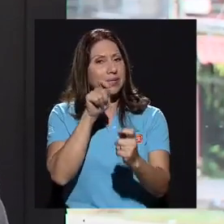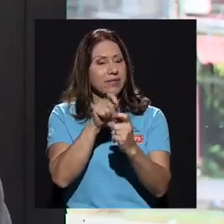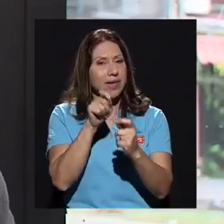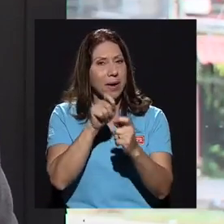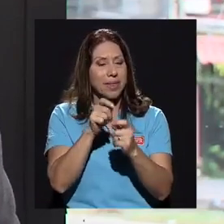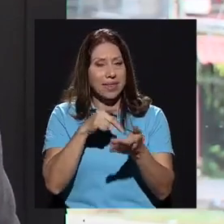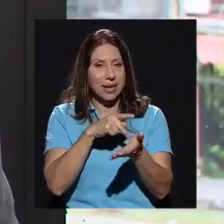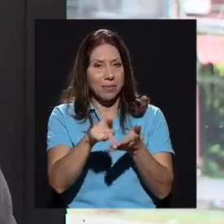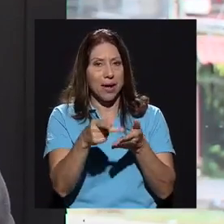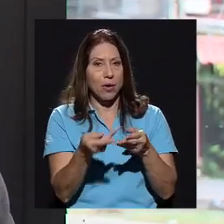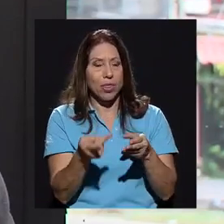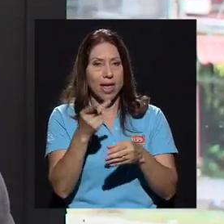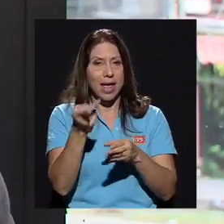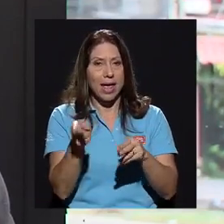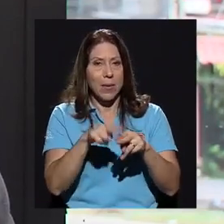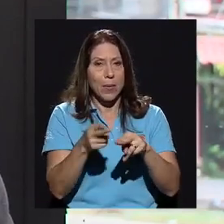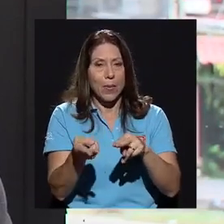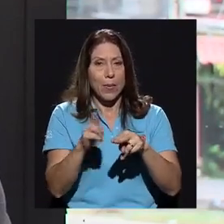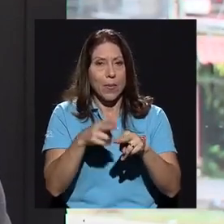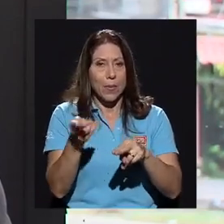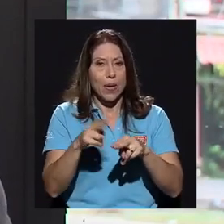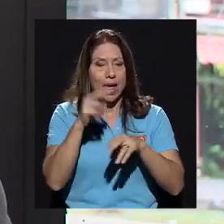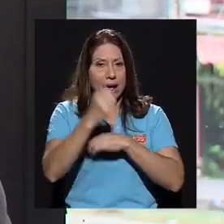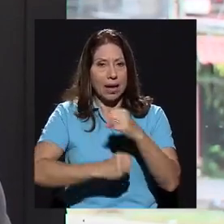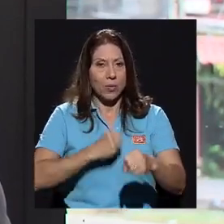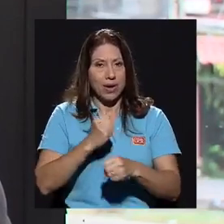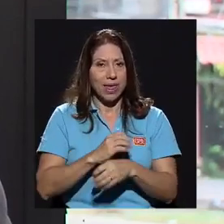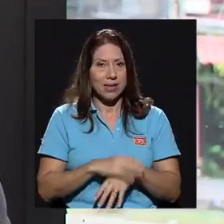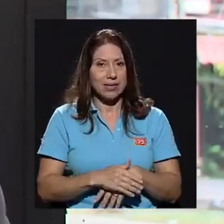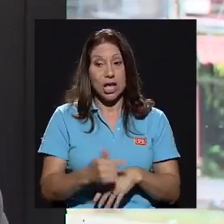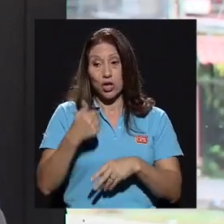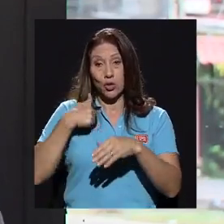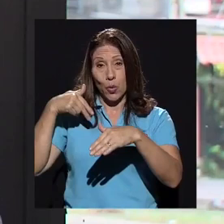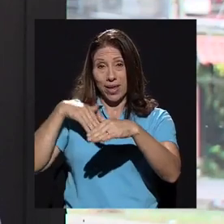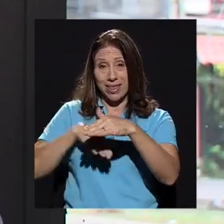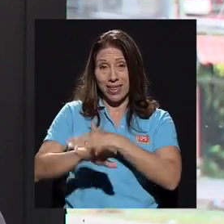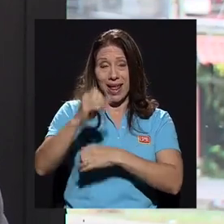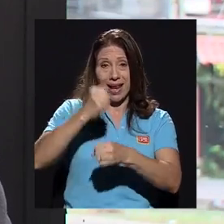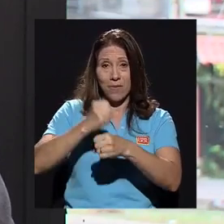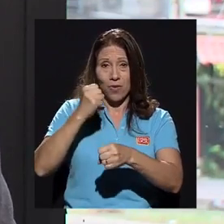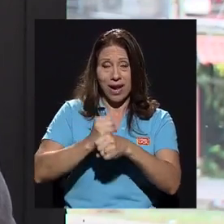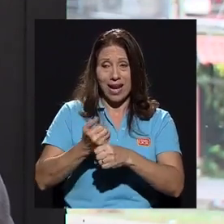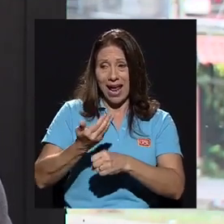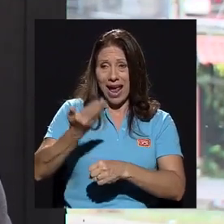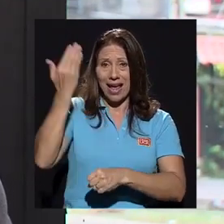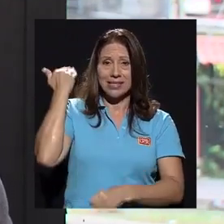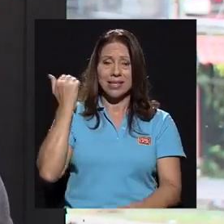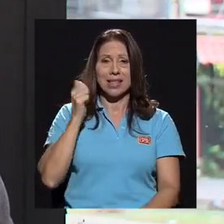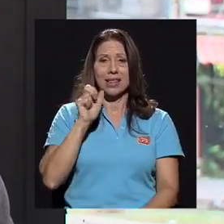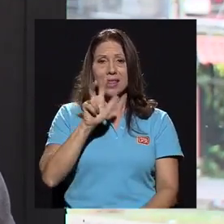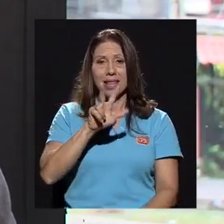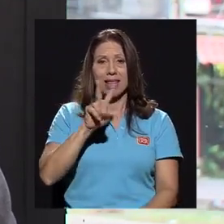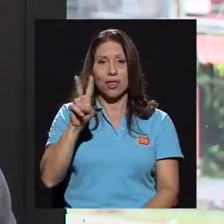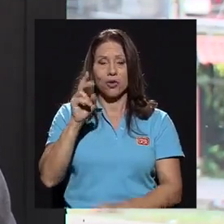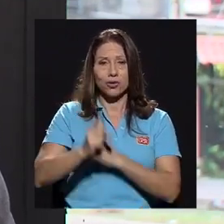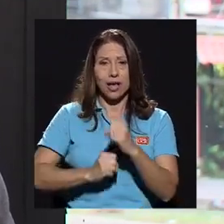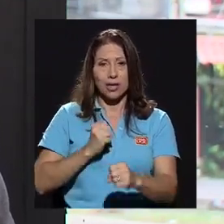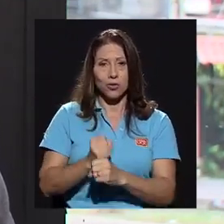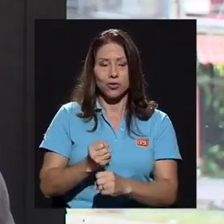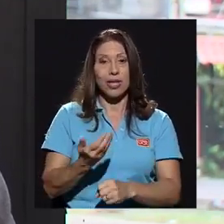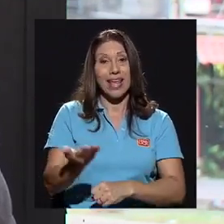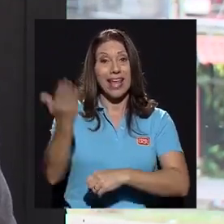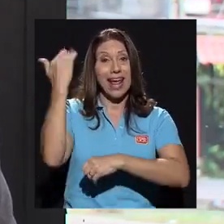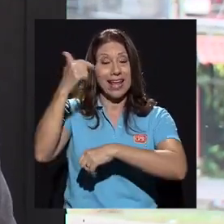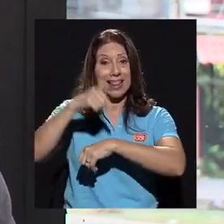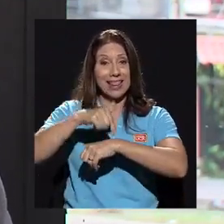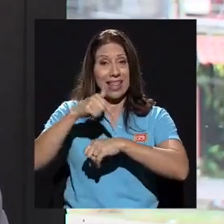en el caso de las anualidades, resulta que yo entré a laborar en la universidad hace 32 años y en ese tiempo teníamos,